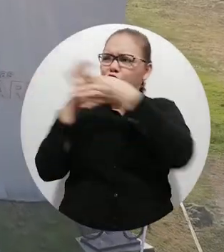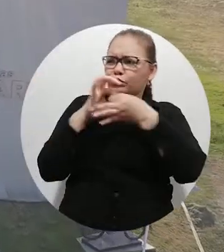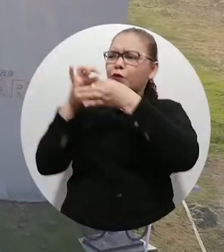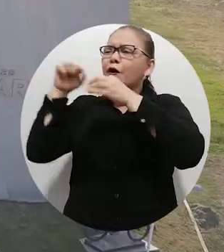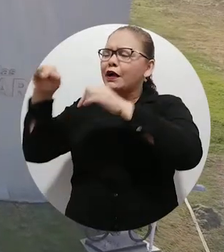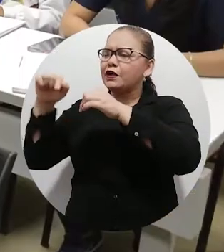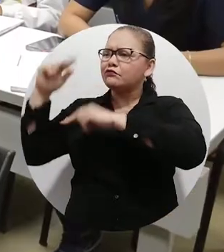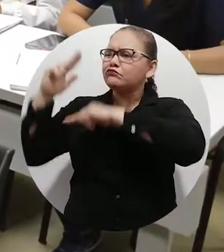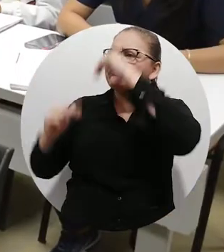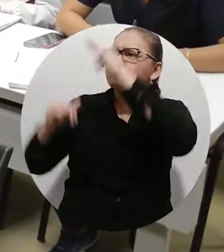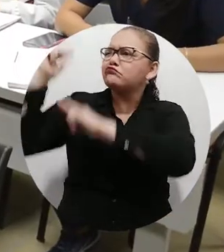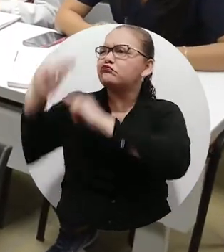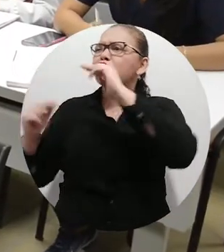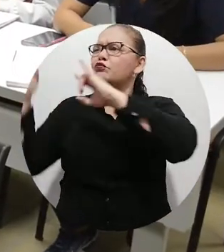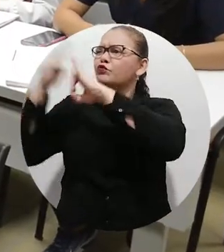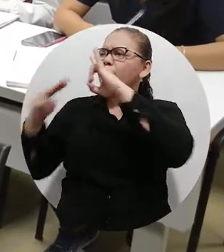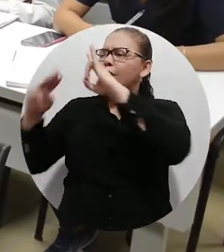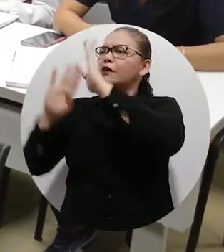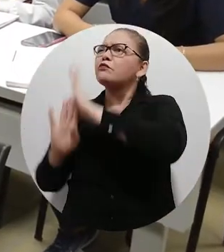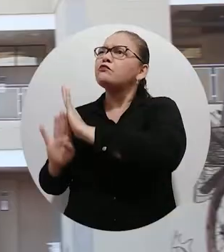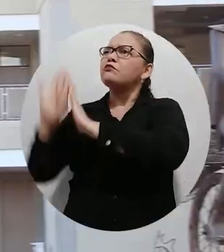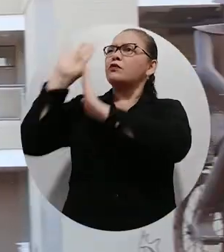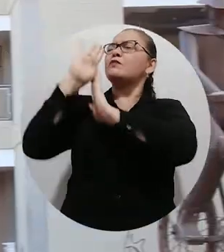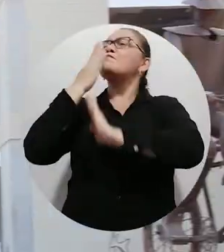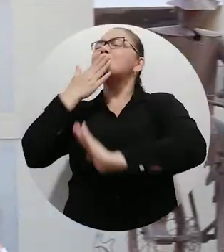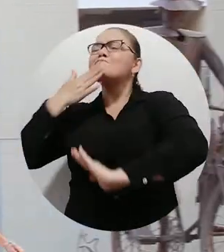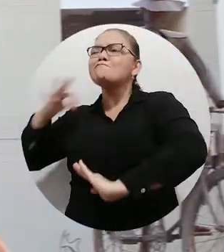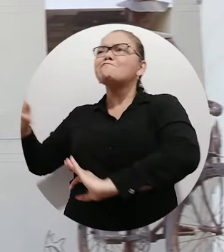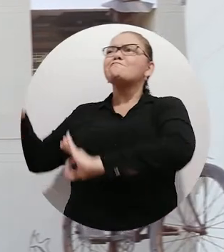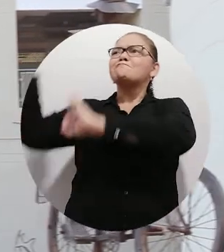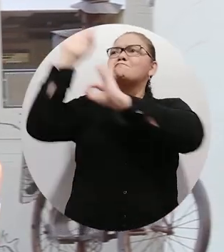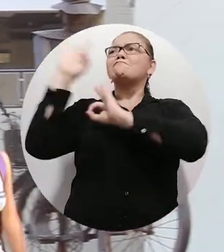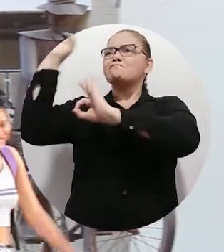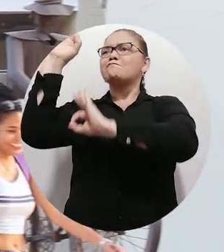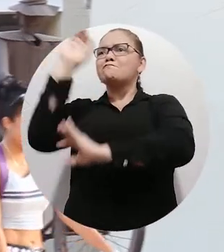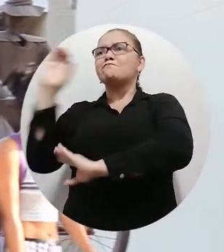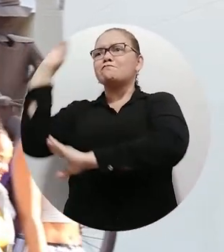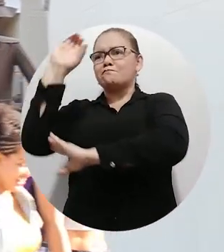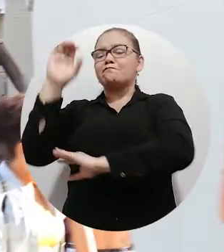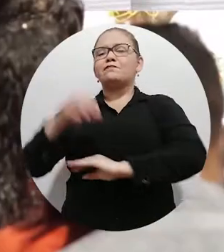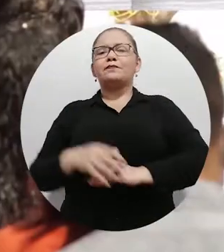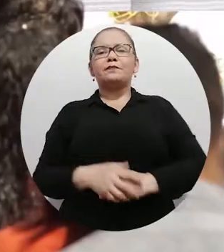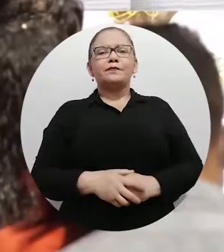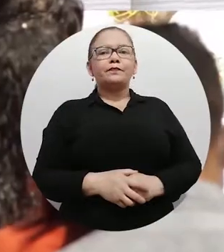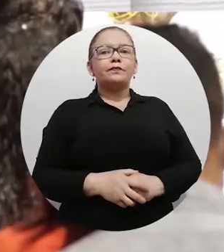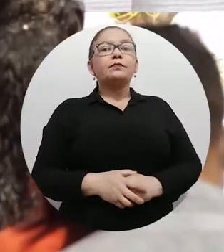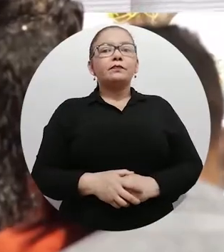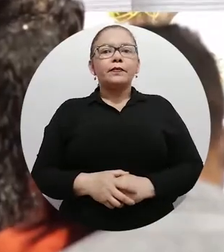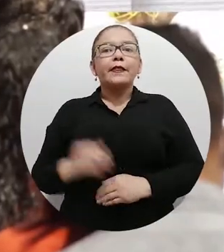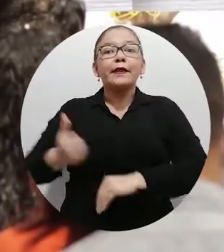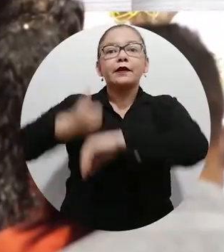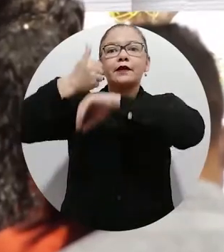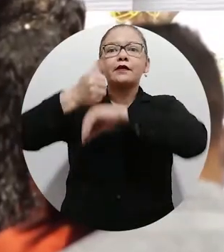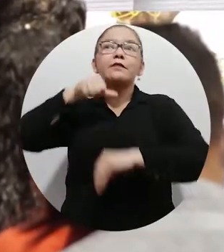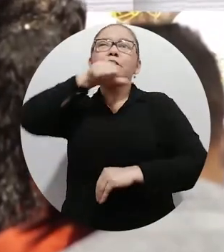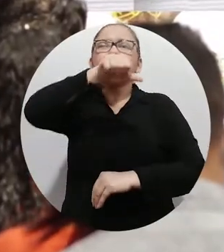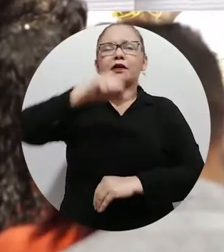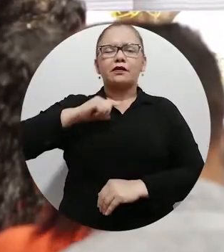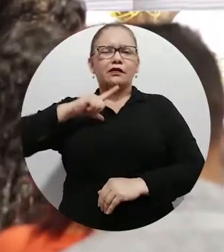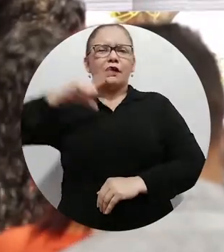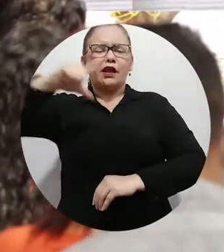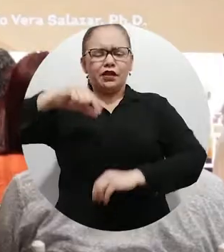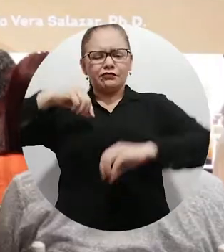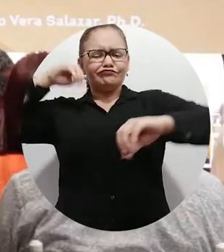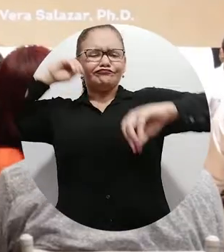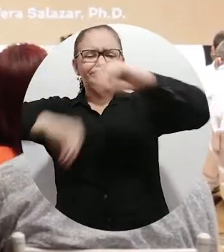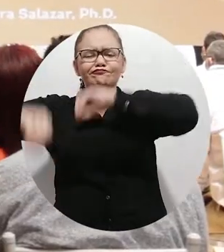Magdalena se siga manteniendo ahí como una de las mejores universidades de Colombia. El liderazgo del doctor Pablo Vera Salazar, director